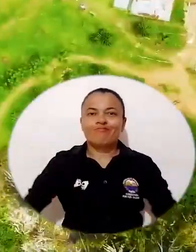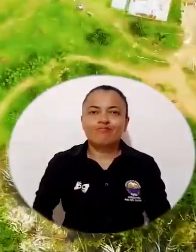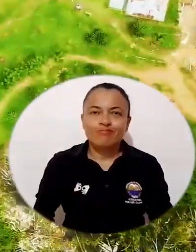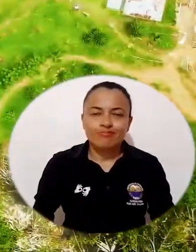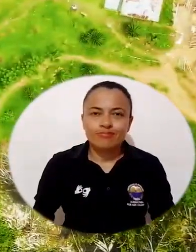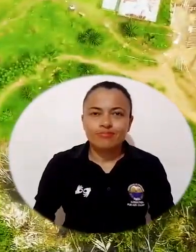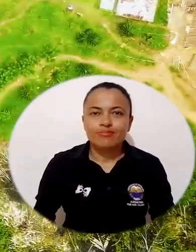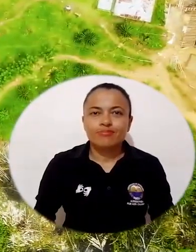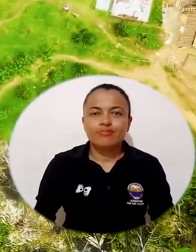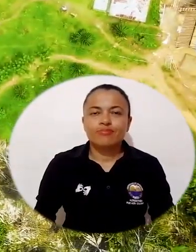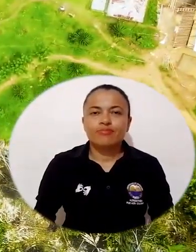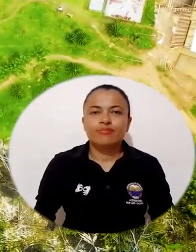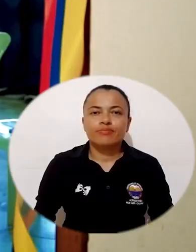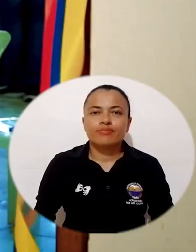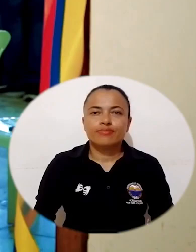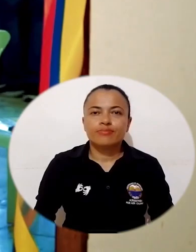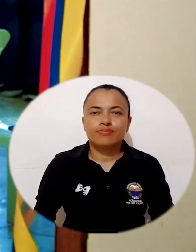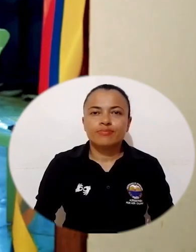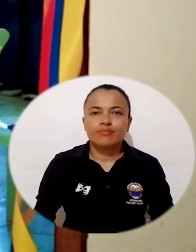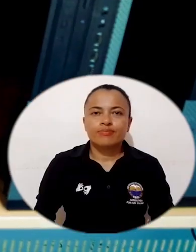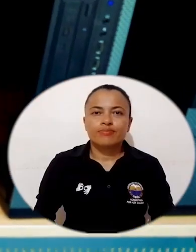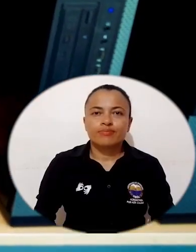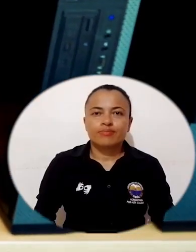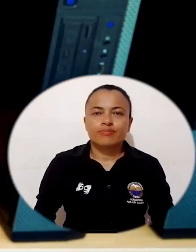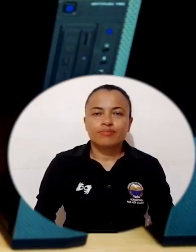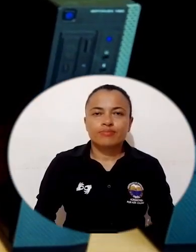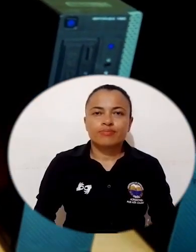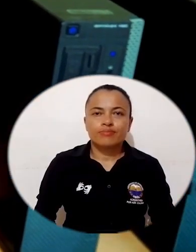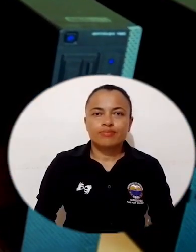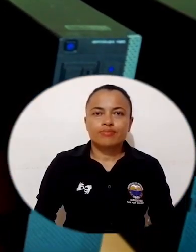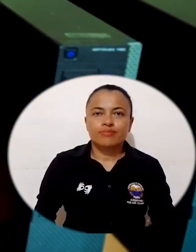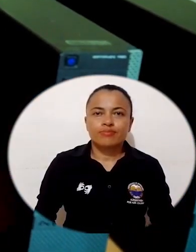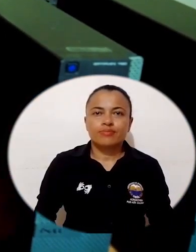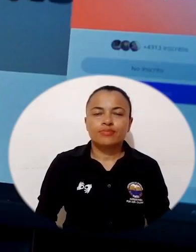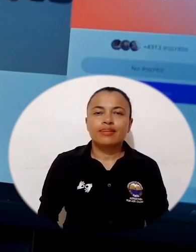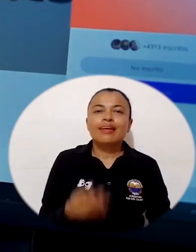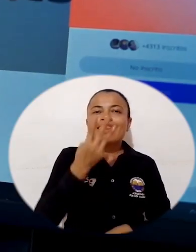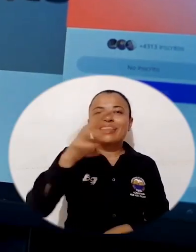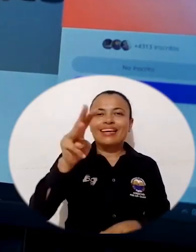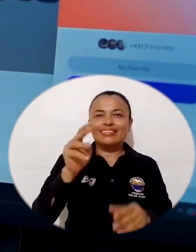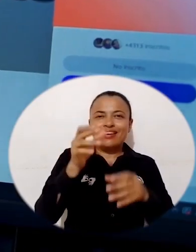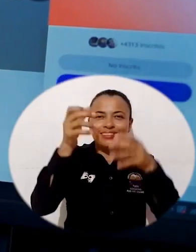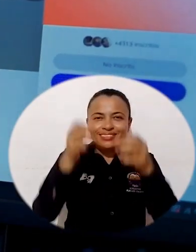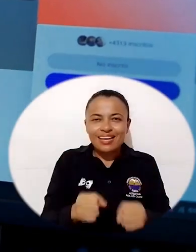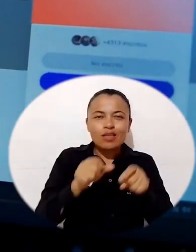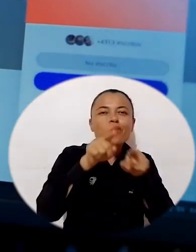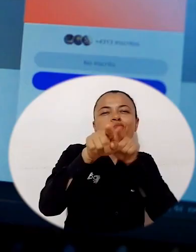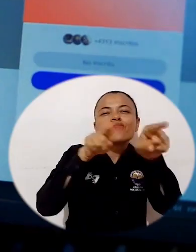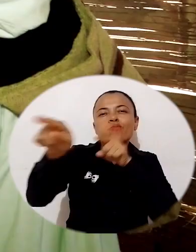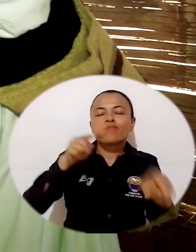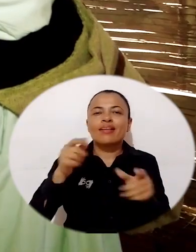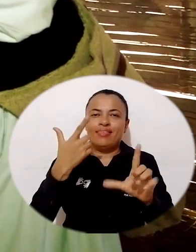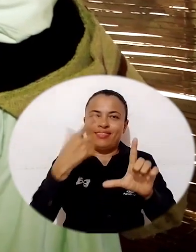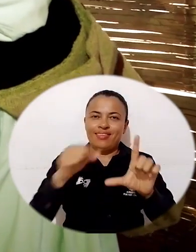con 13 sedes digitales en las